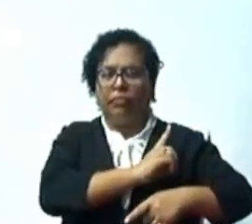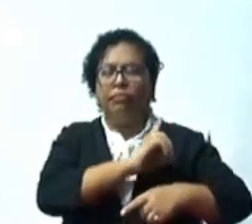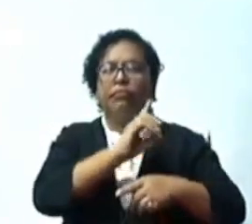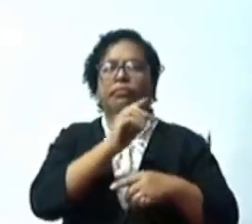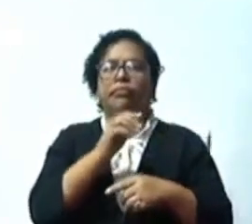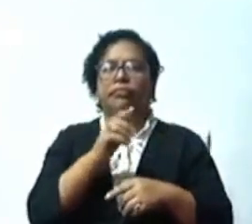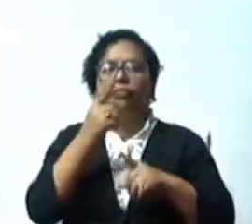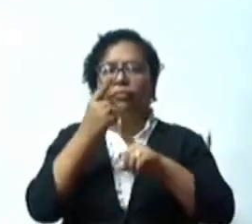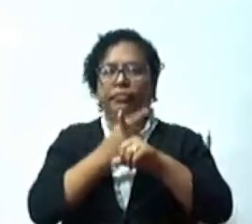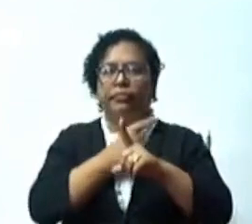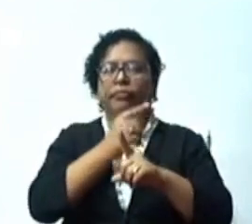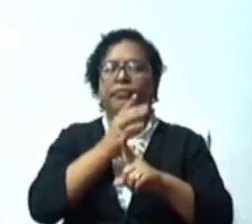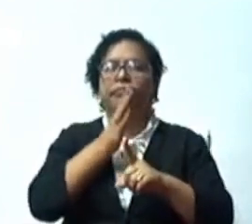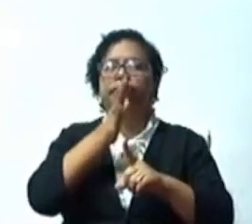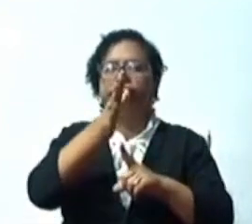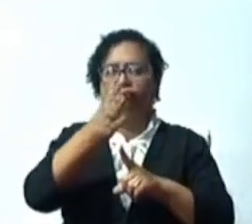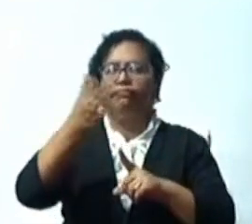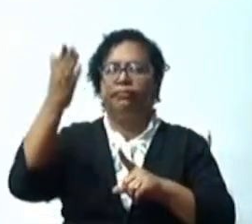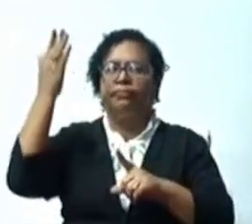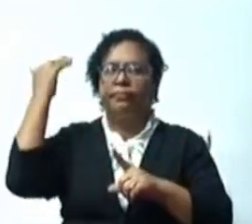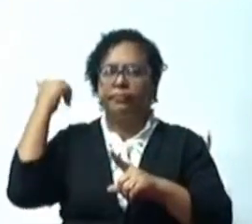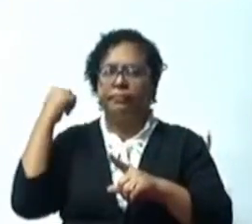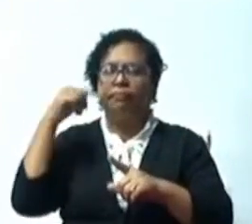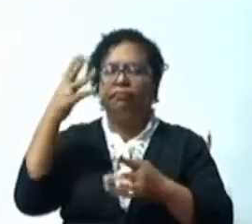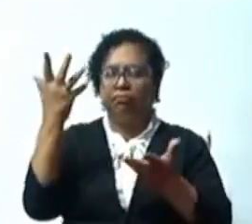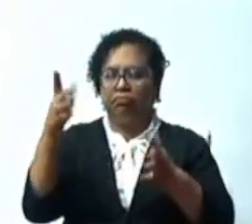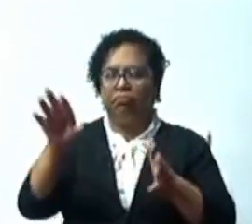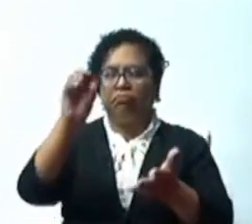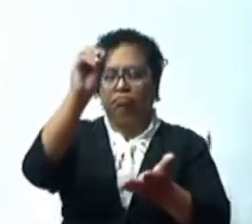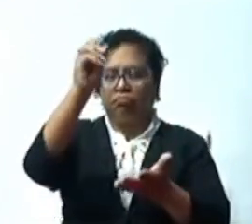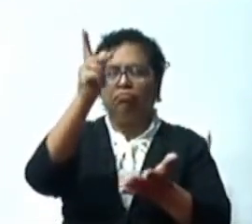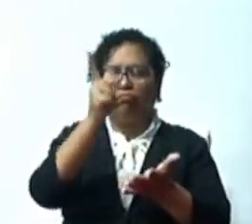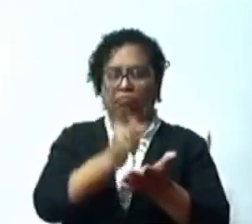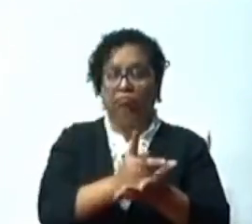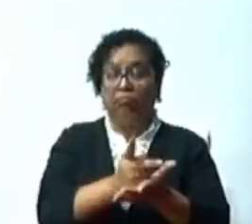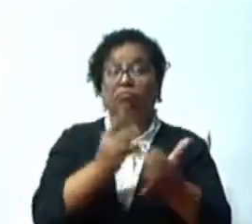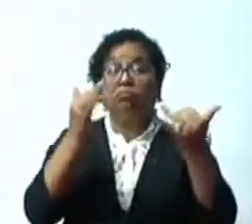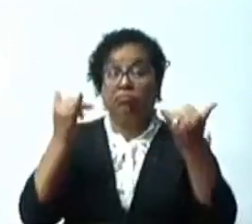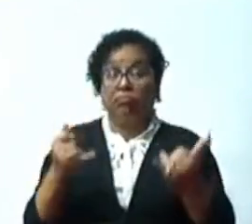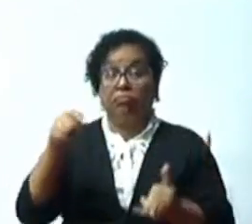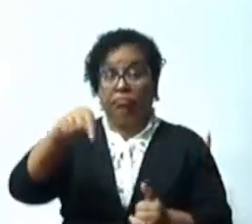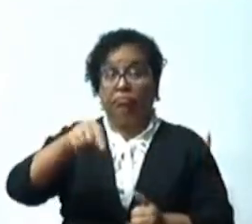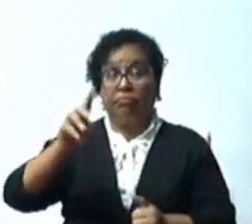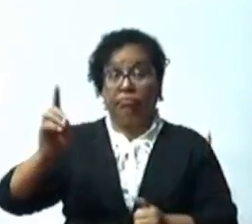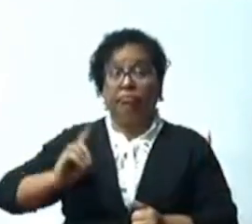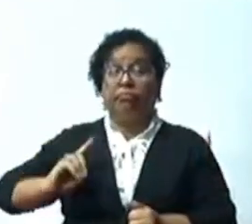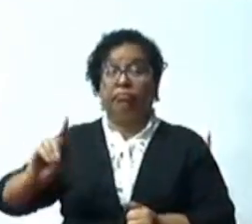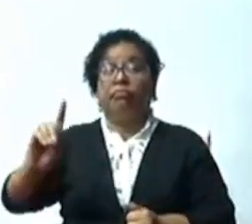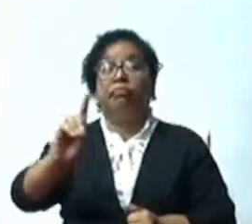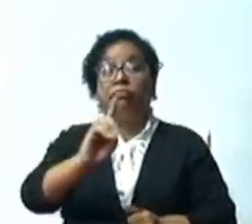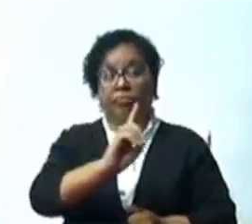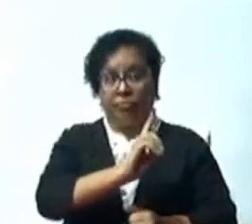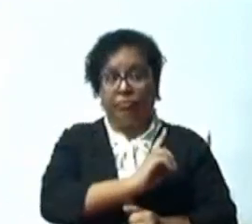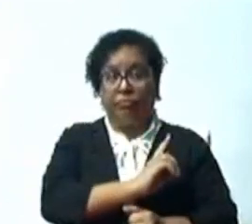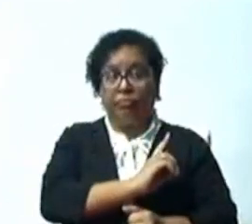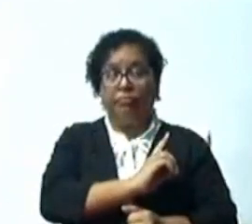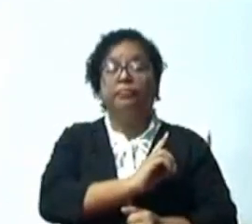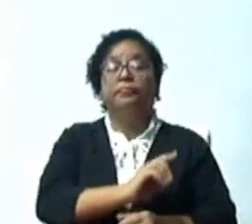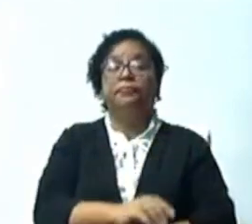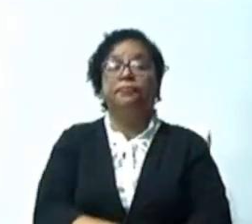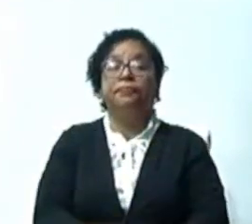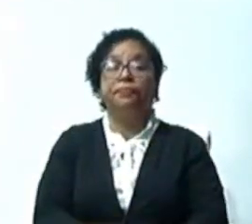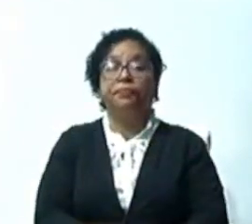Diputados. Con relación a este tema, señor presidente, el Partido de la Liberación